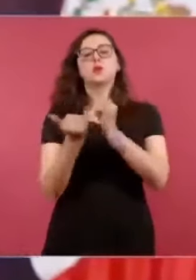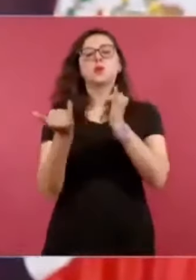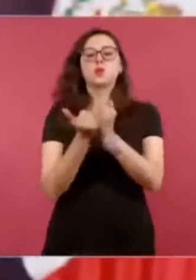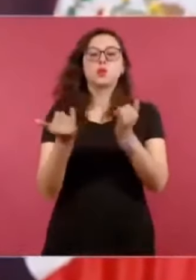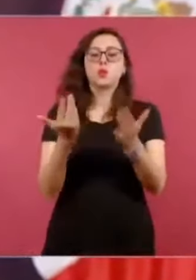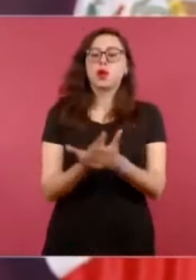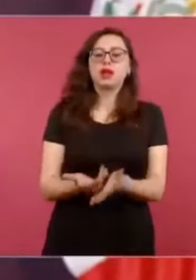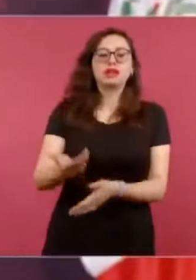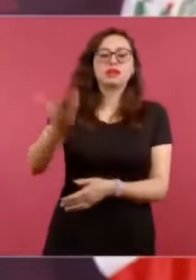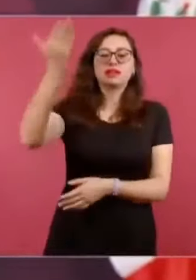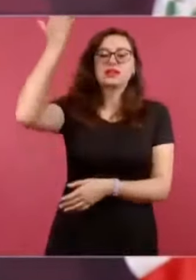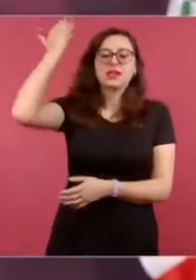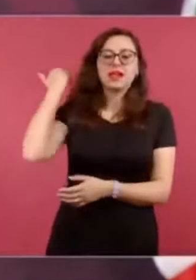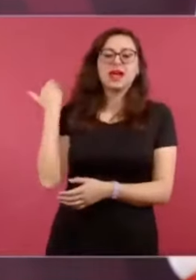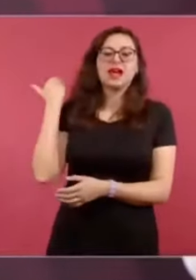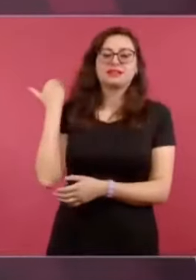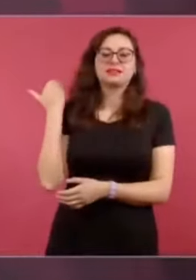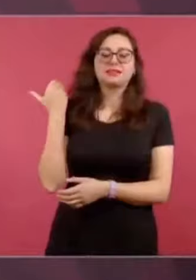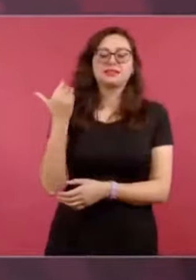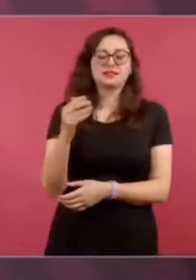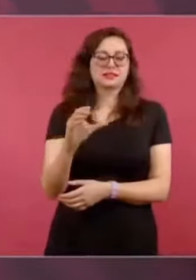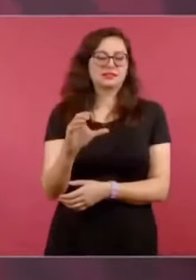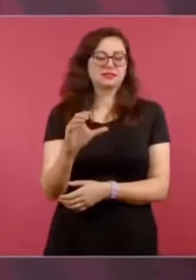además la represión.